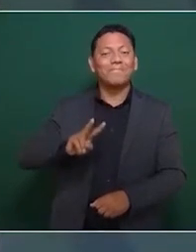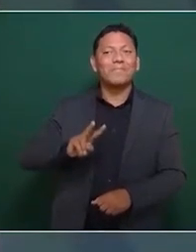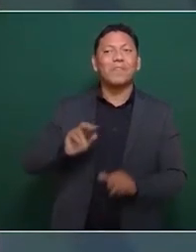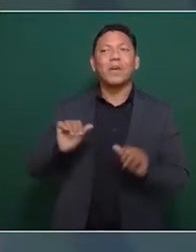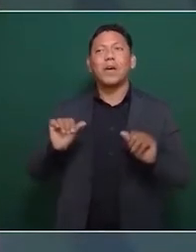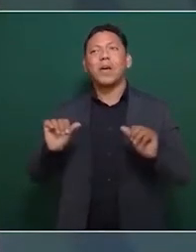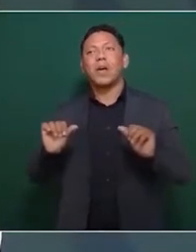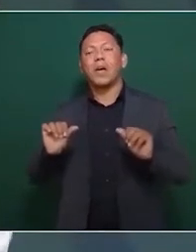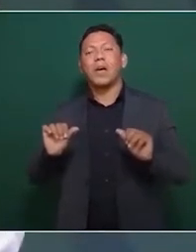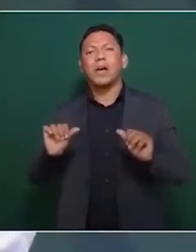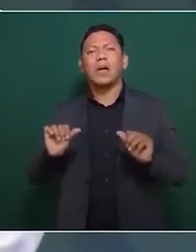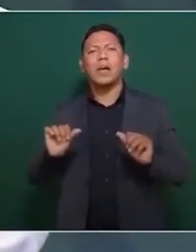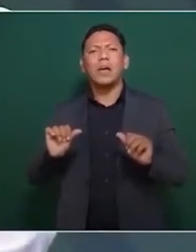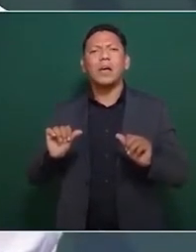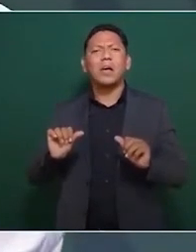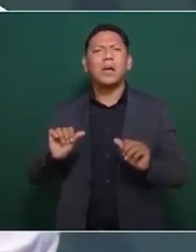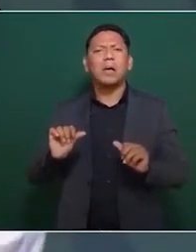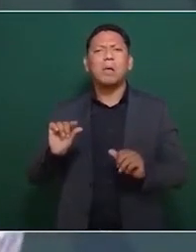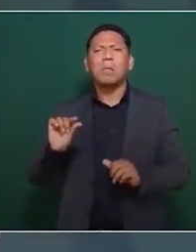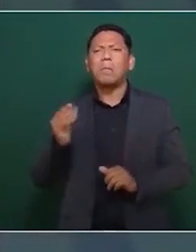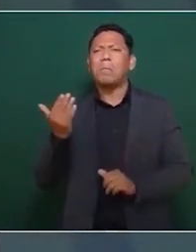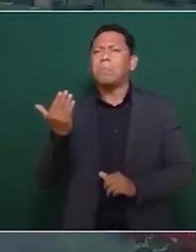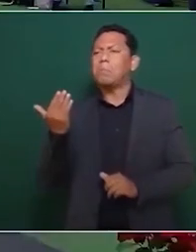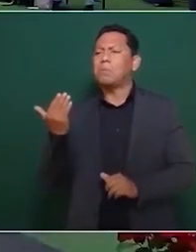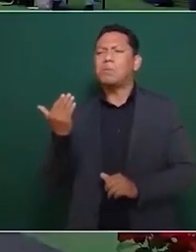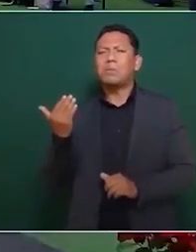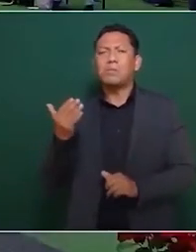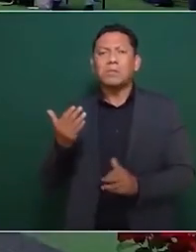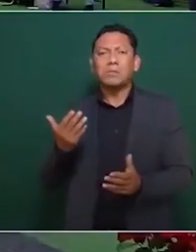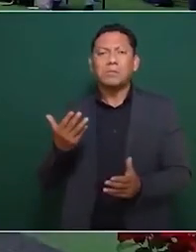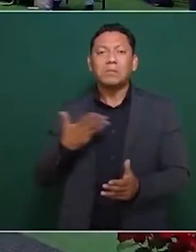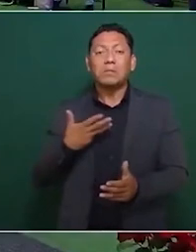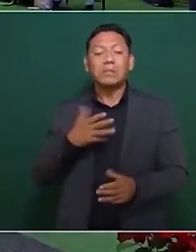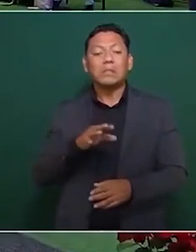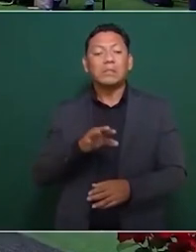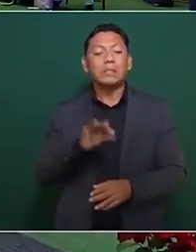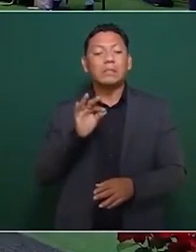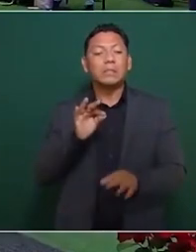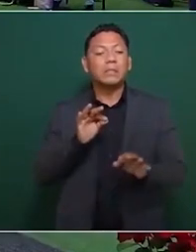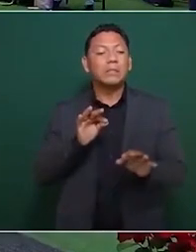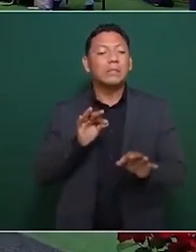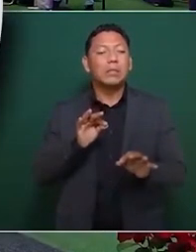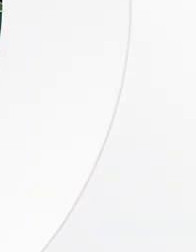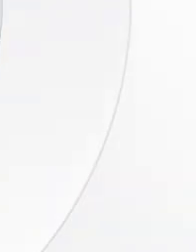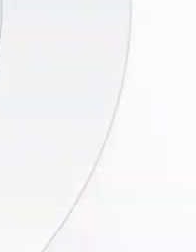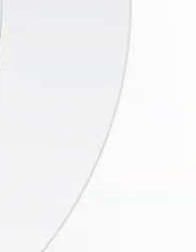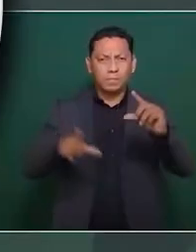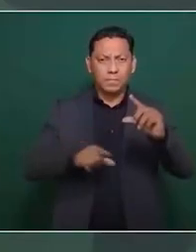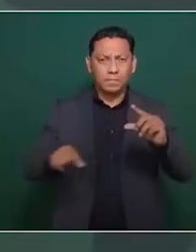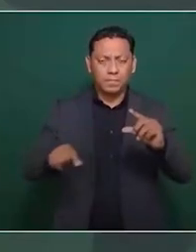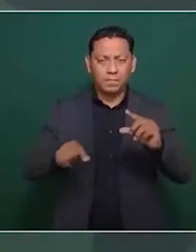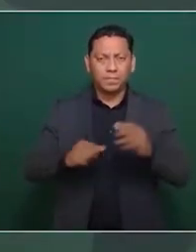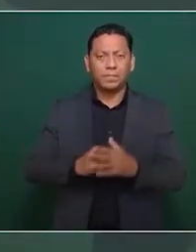apenas estaban eligiendo al gobernante